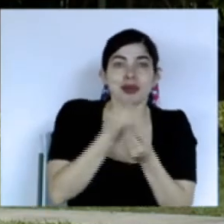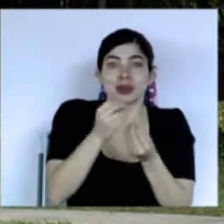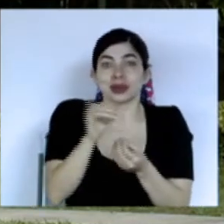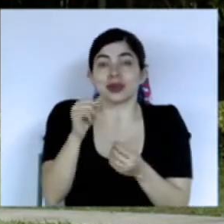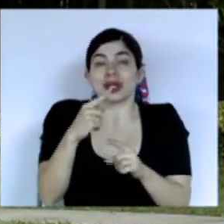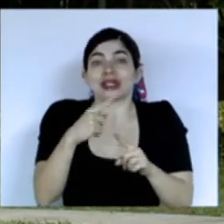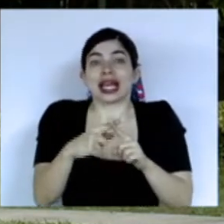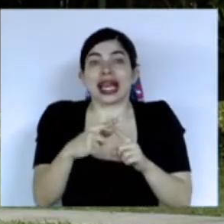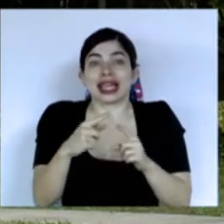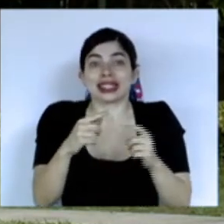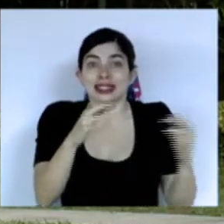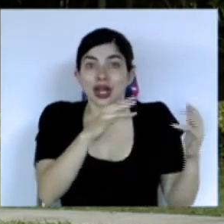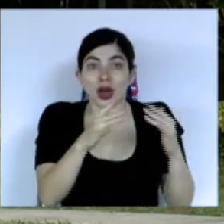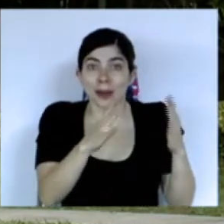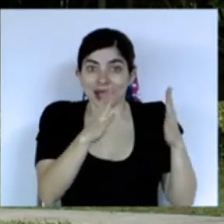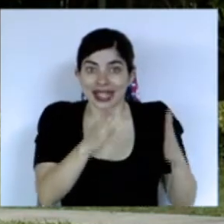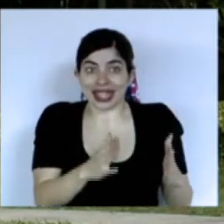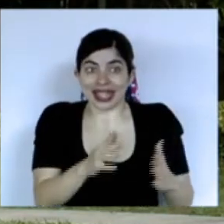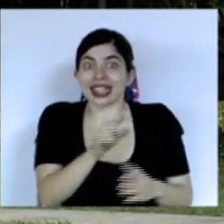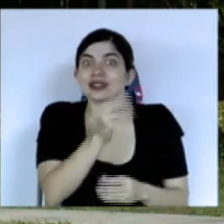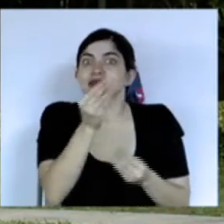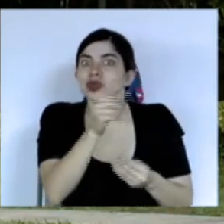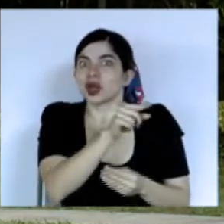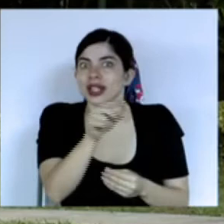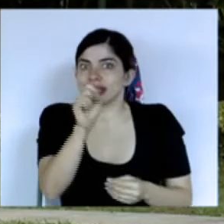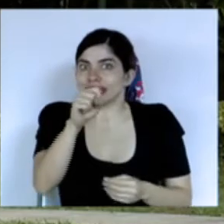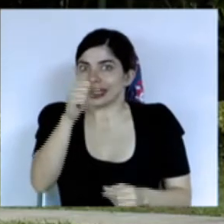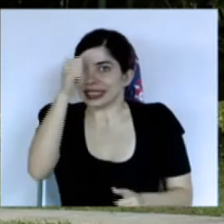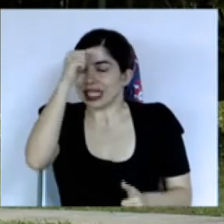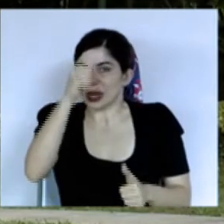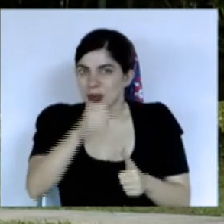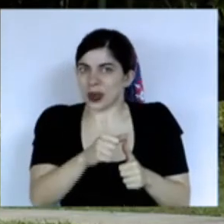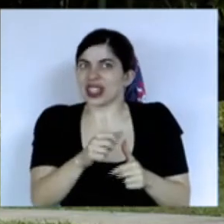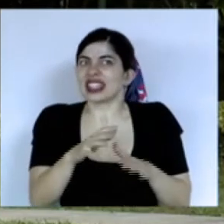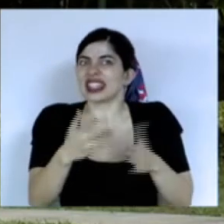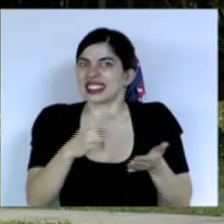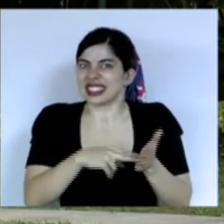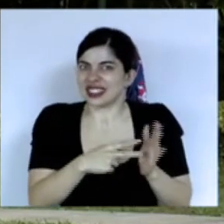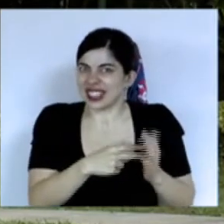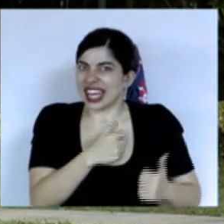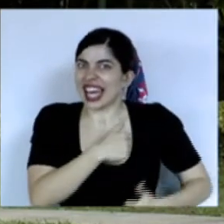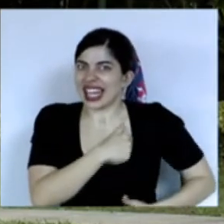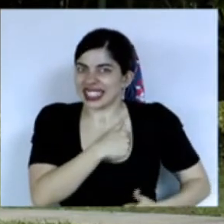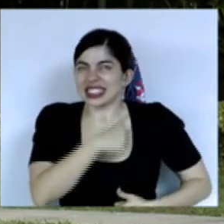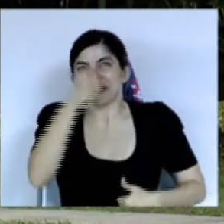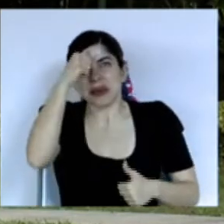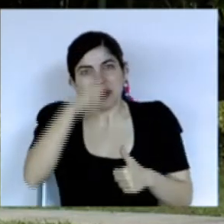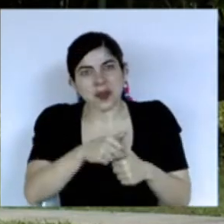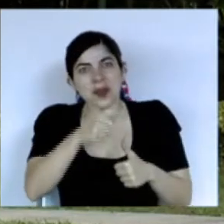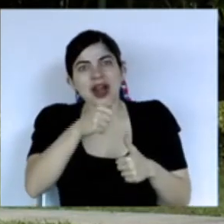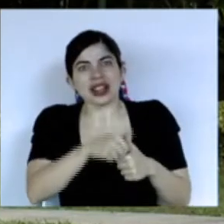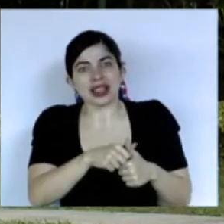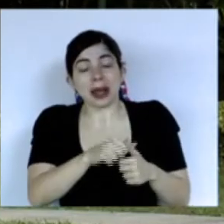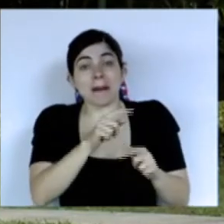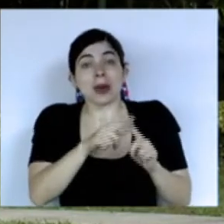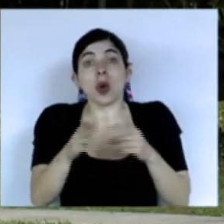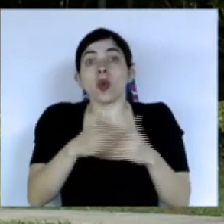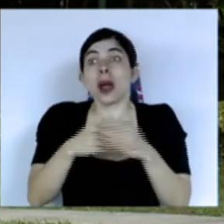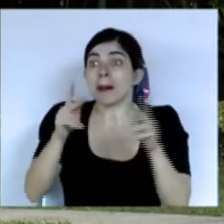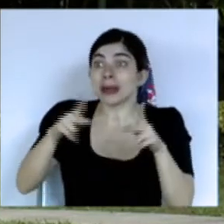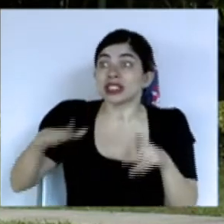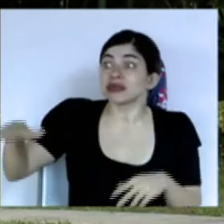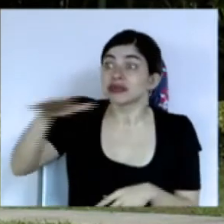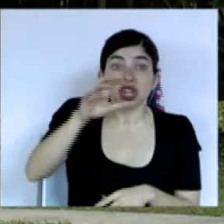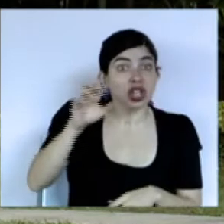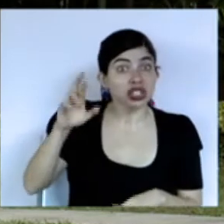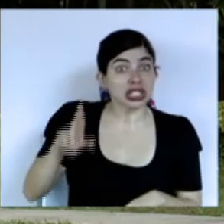excombatientes si recordarán lo que era tener un ejército pero ya cualquier persona en Costa